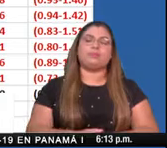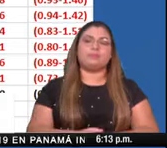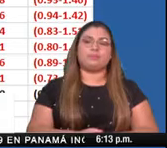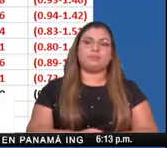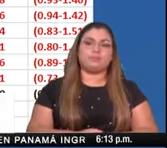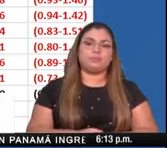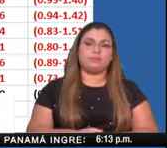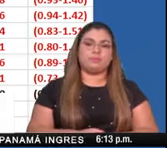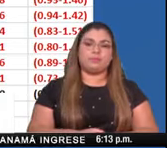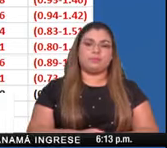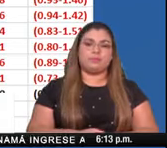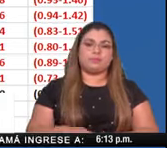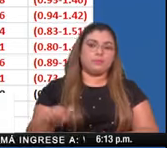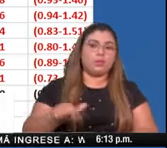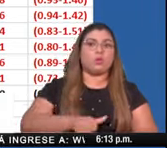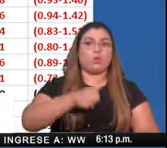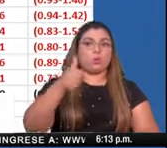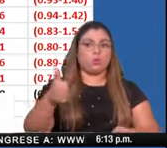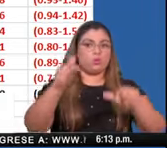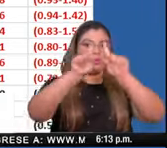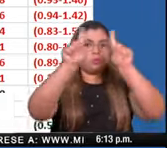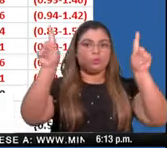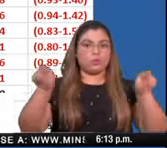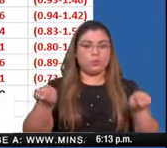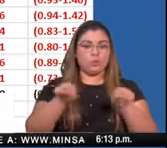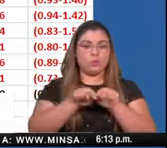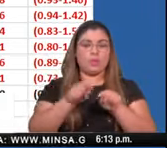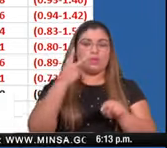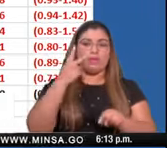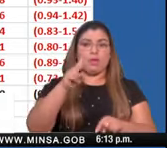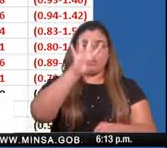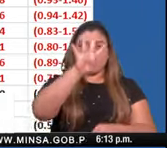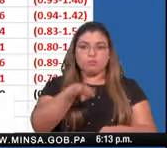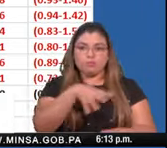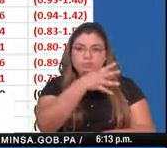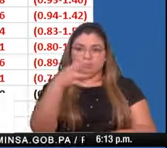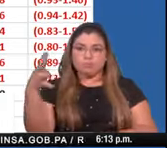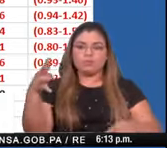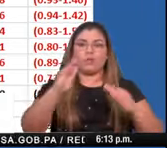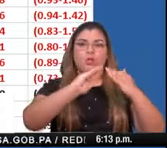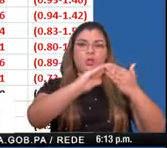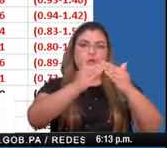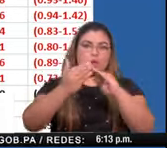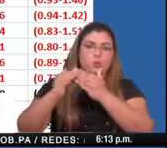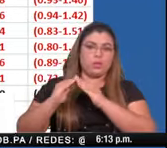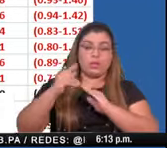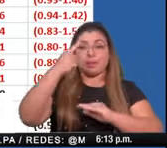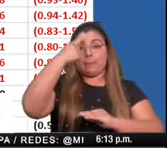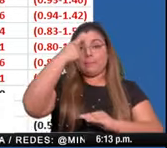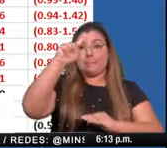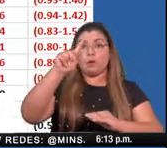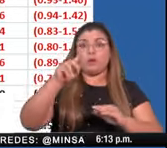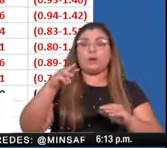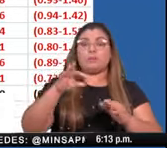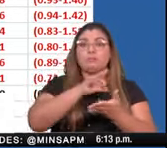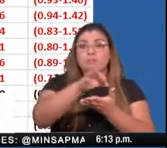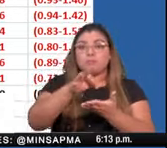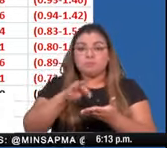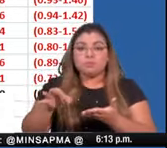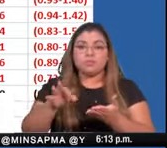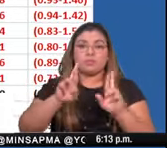Acá vamos a estar viendo los corregimientos que por región de salud